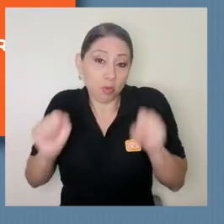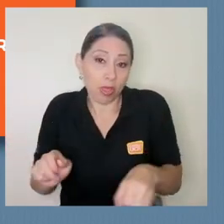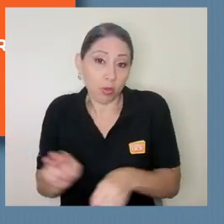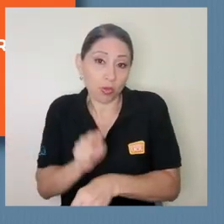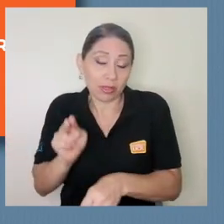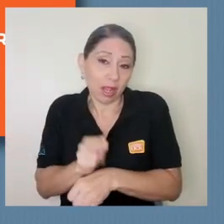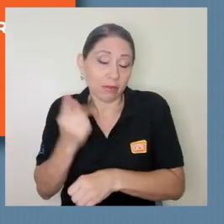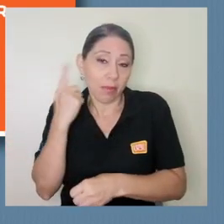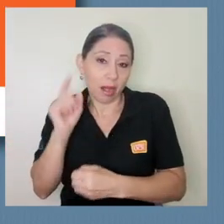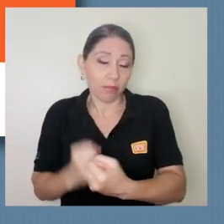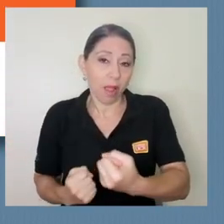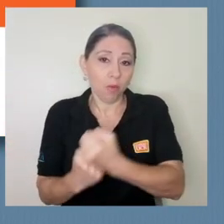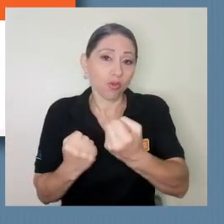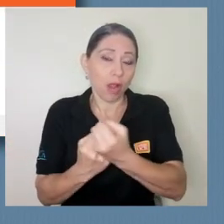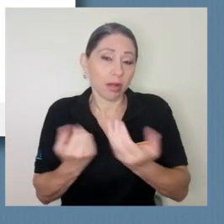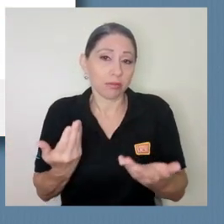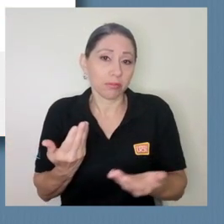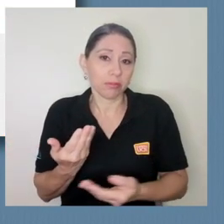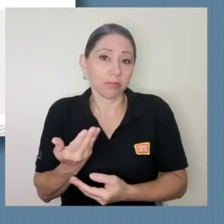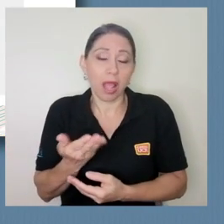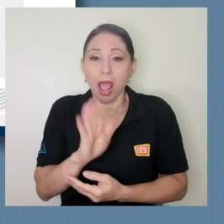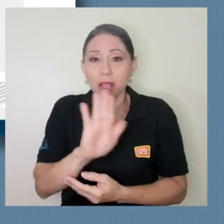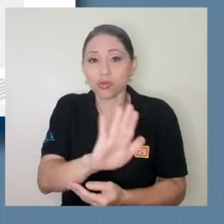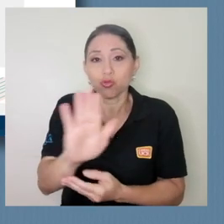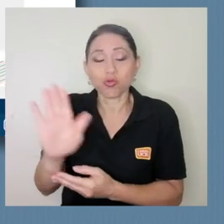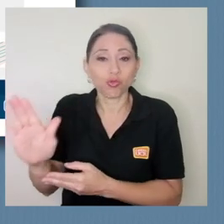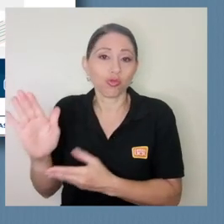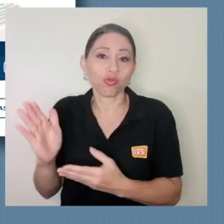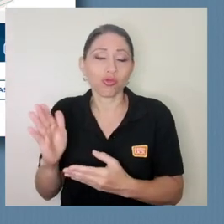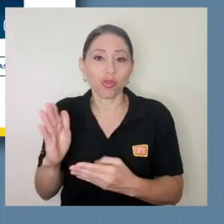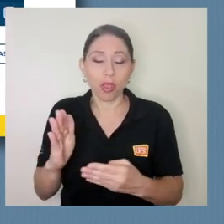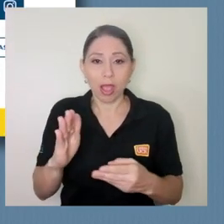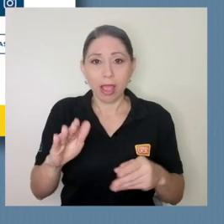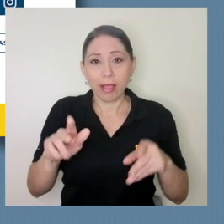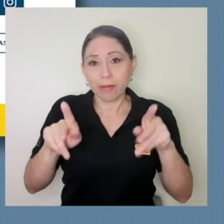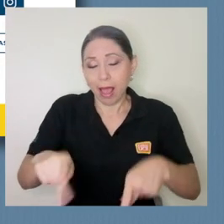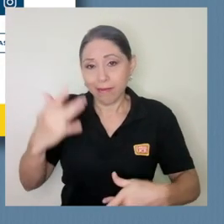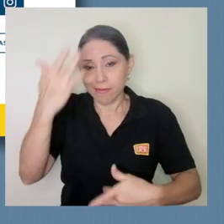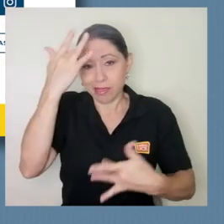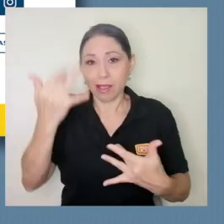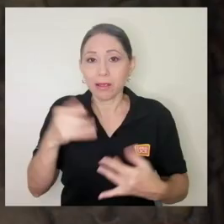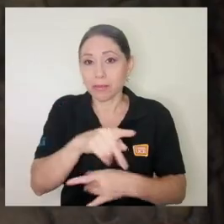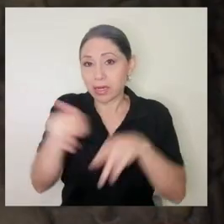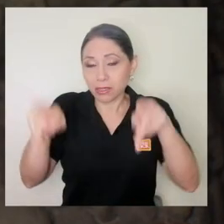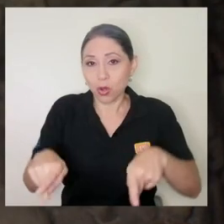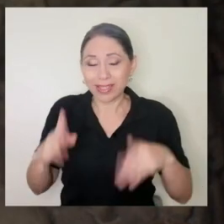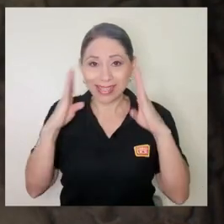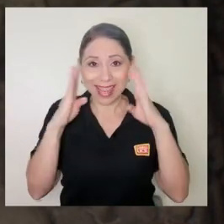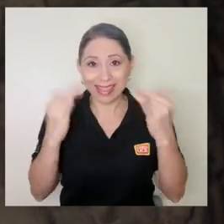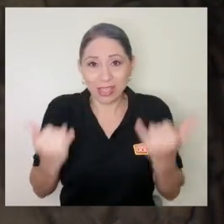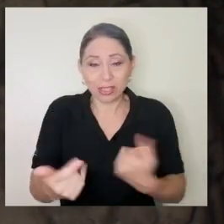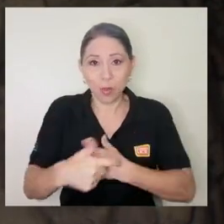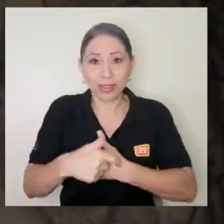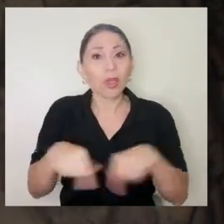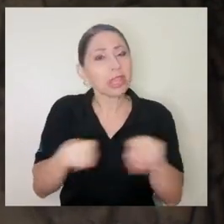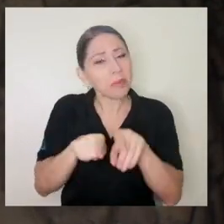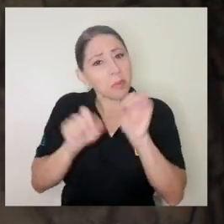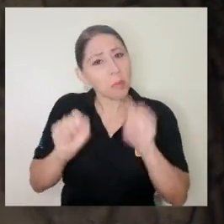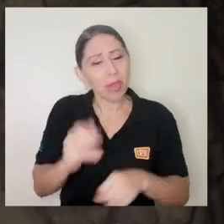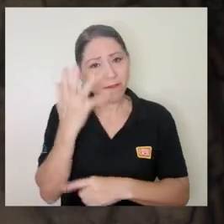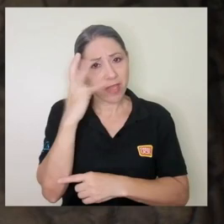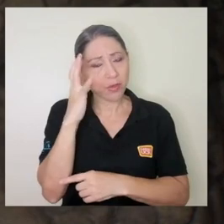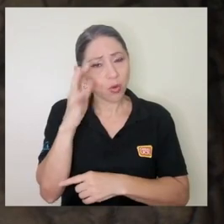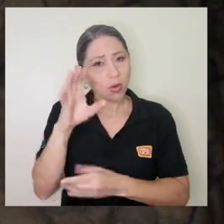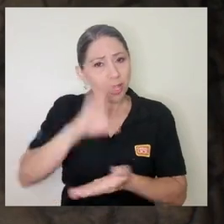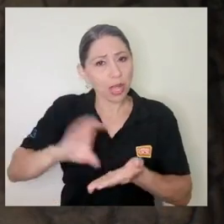para apoyar a las poblaciones que atienden o a los usuarios y sus usuarias en este momento igualmente pueden ir a Facebook a la